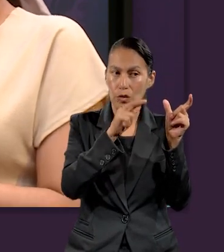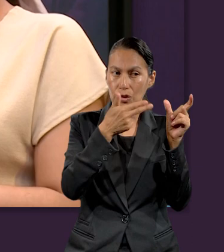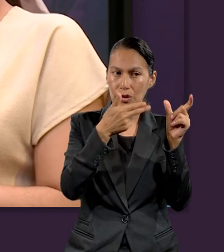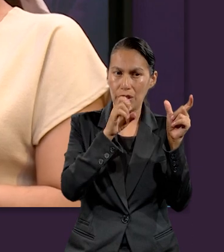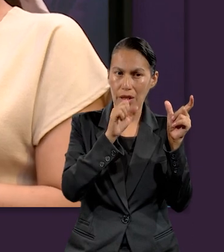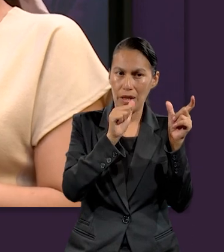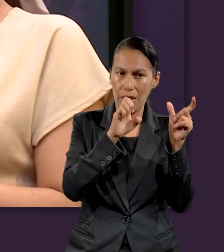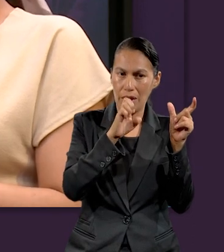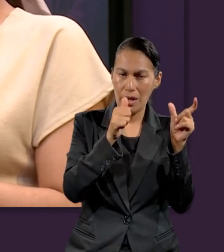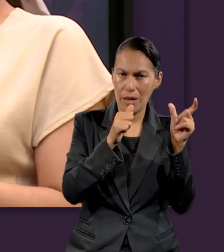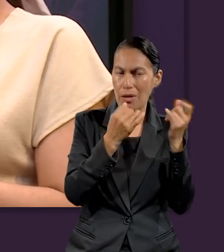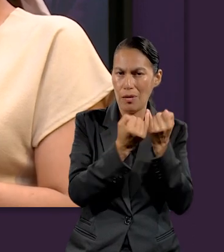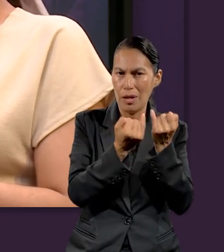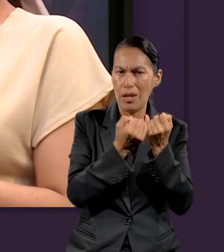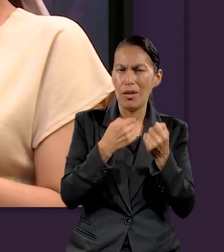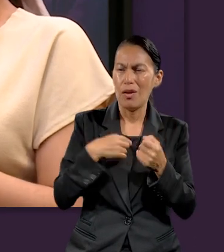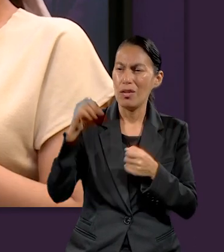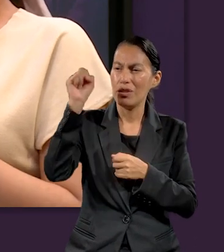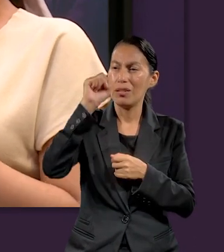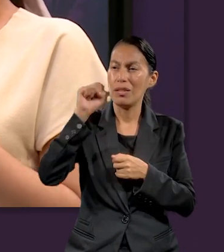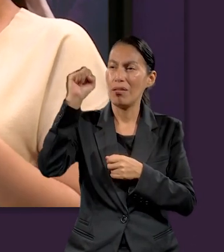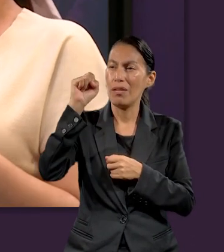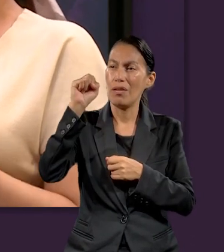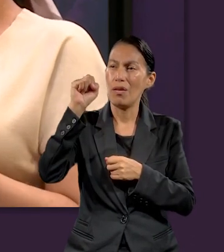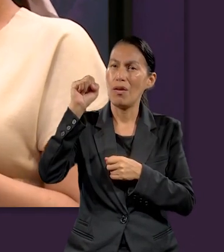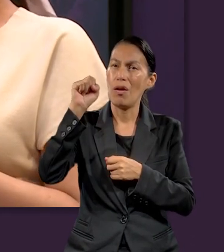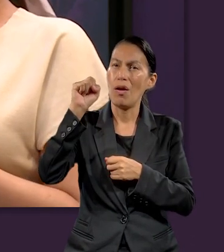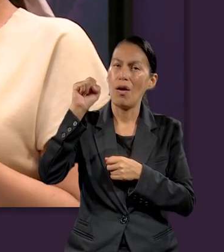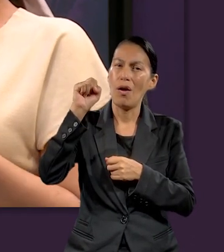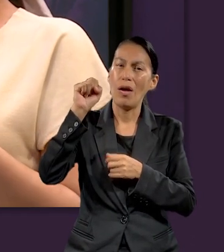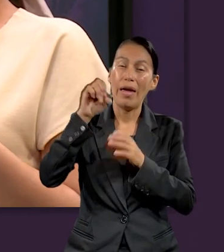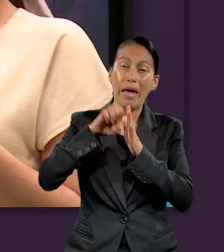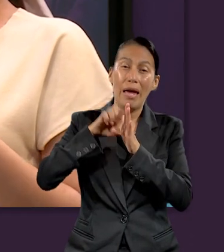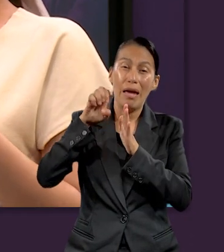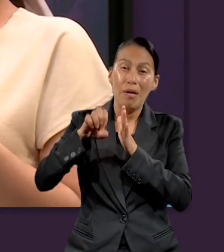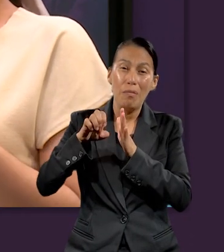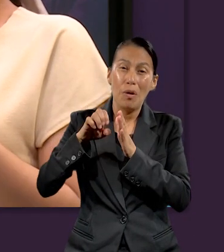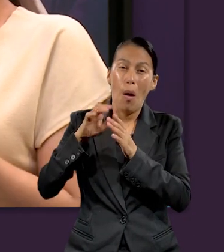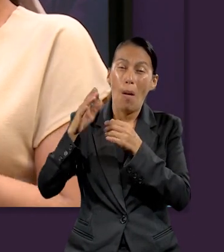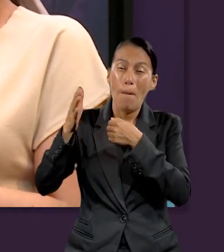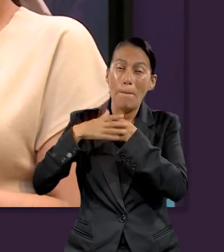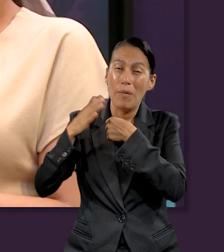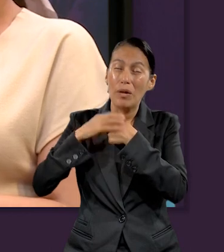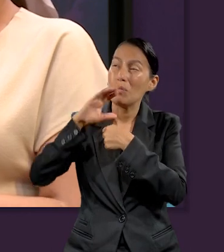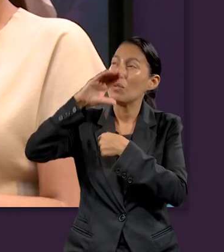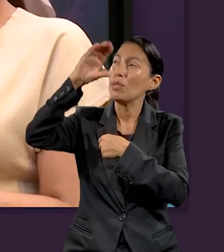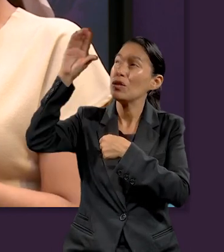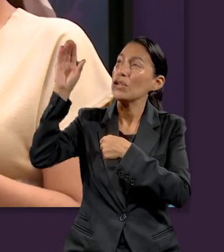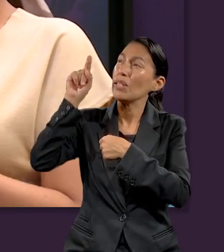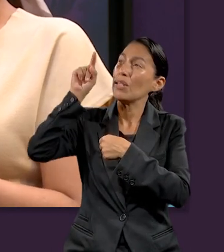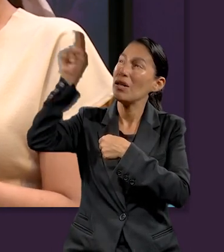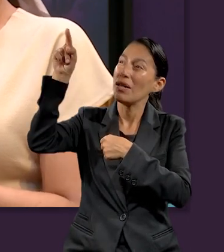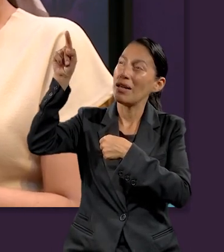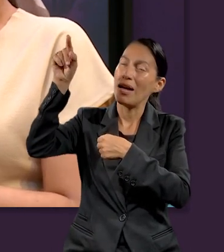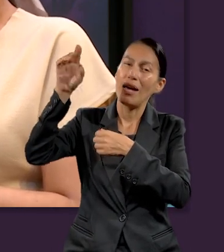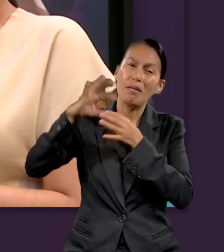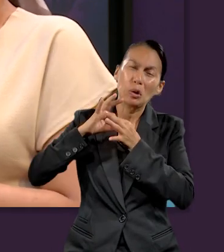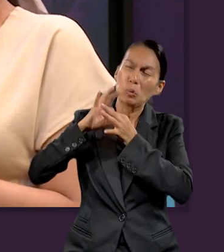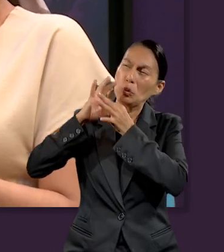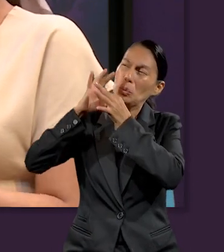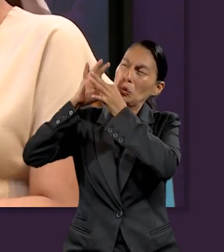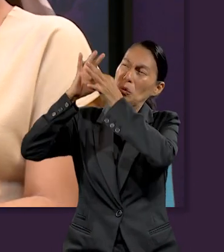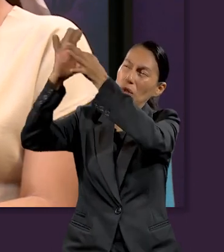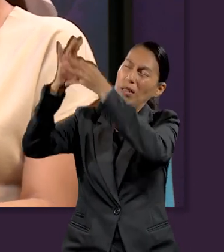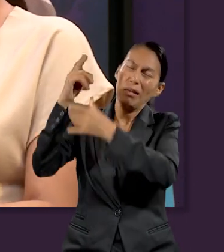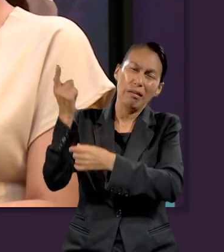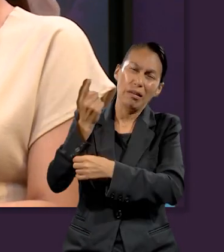Shea, que el sábado lo voy a tomar como una prueba de lo que yo voy a experimentar, de tener esa comunión con Dios por